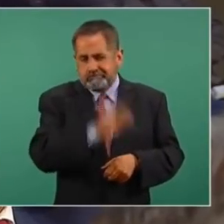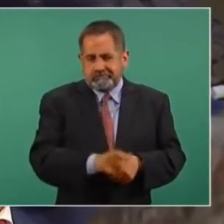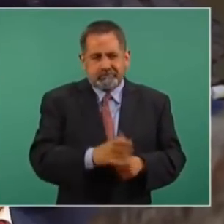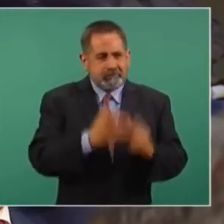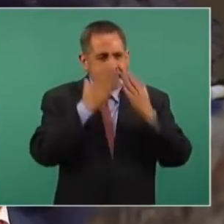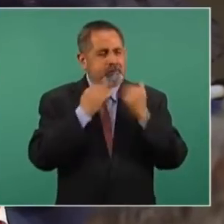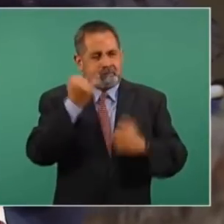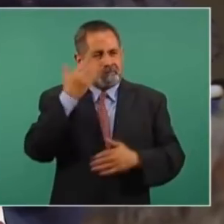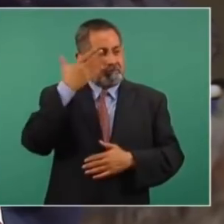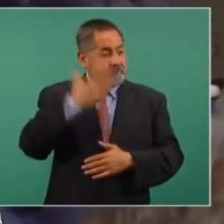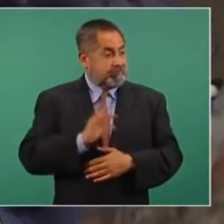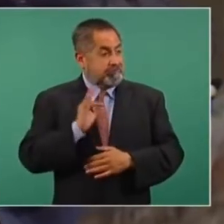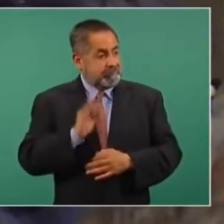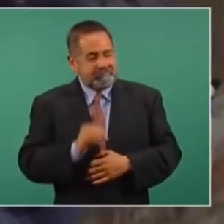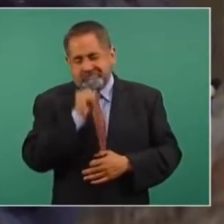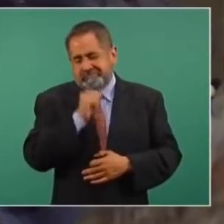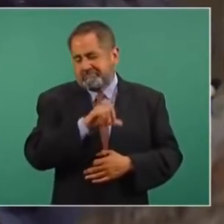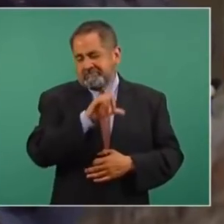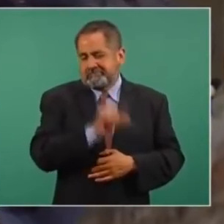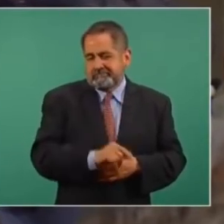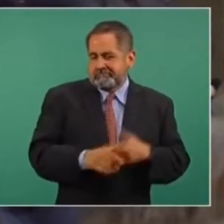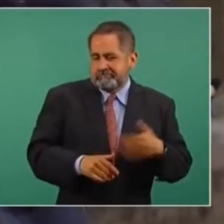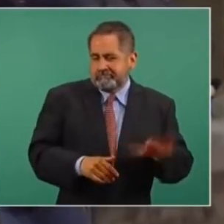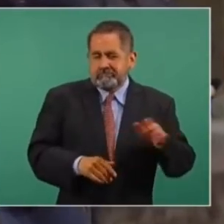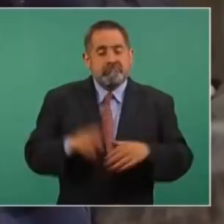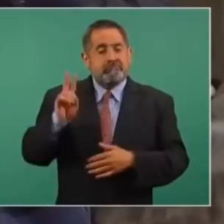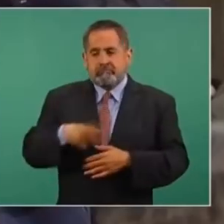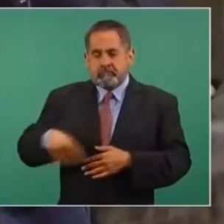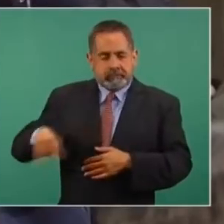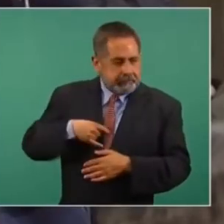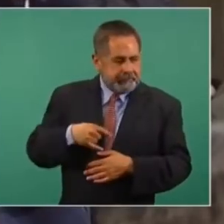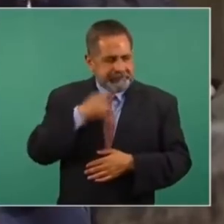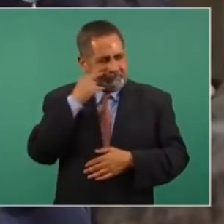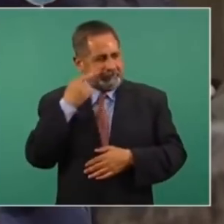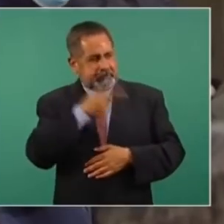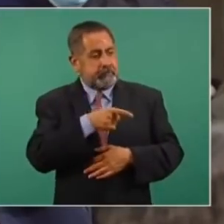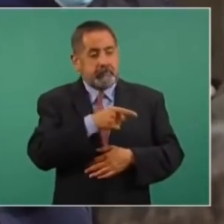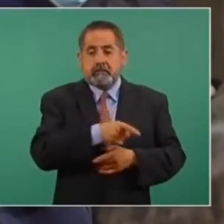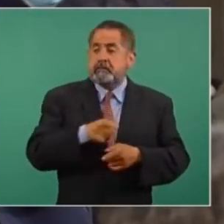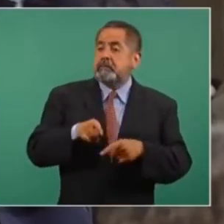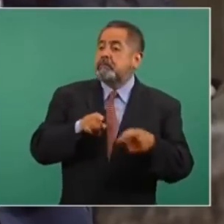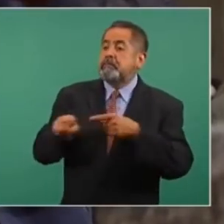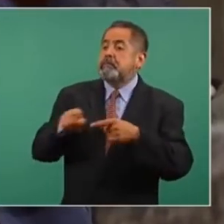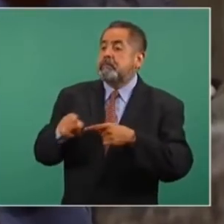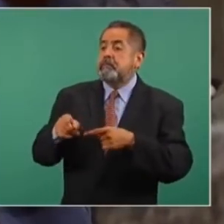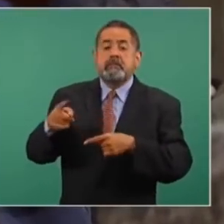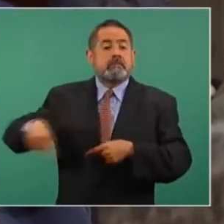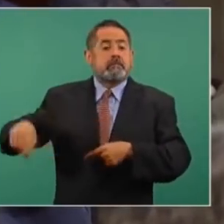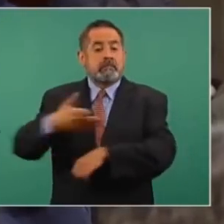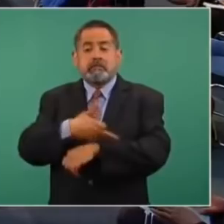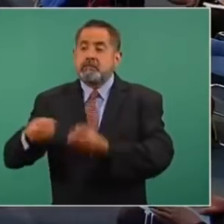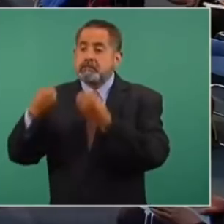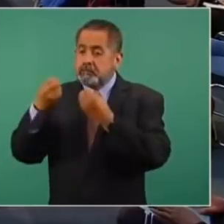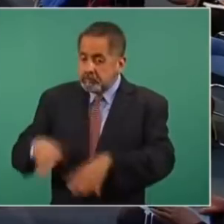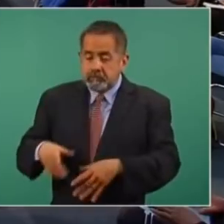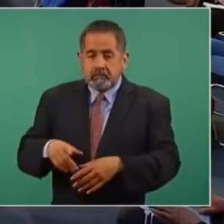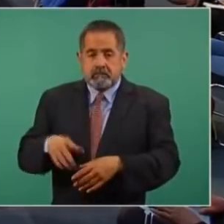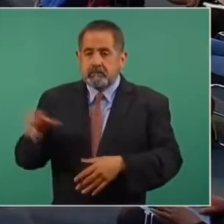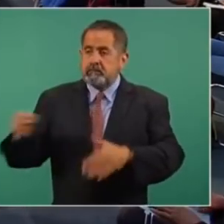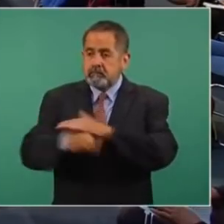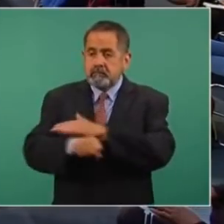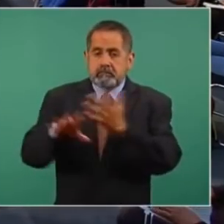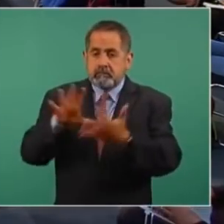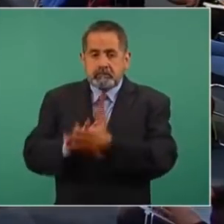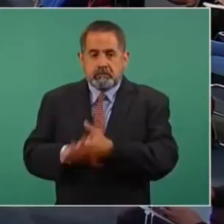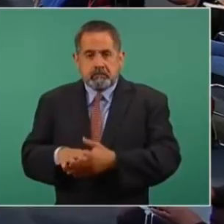que ya no tiene, no lo sé. La verdad es que es una indignación cuando destrozan la vida de una familia, de alguien en la cárcel y